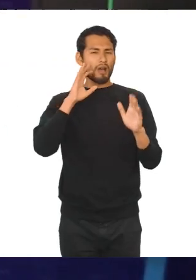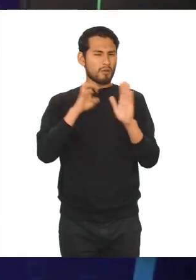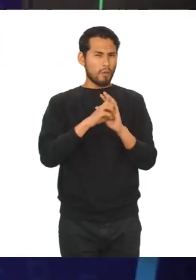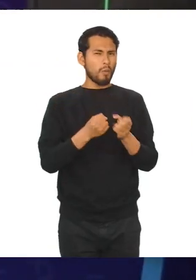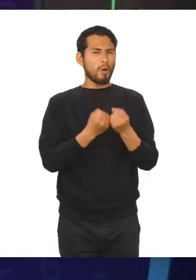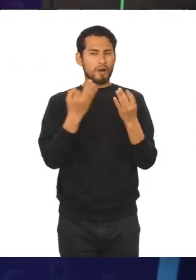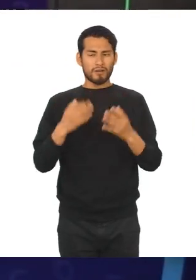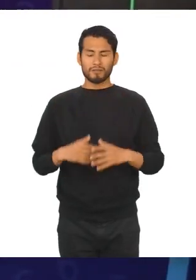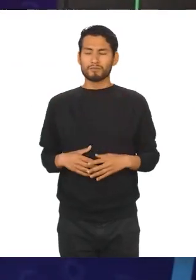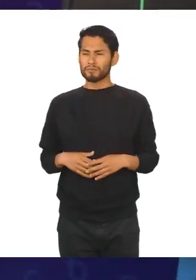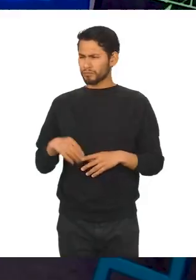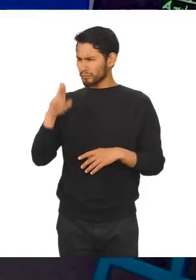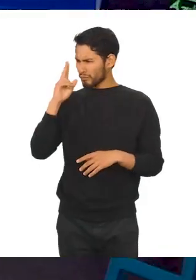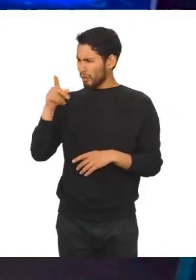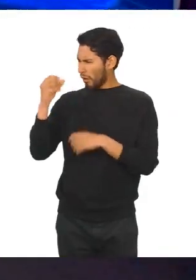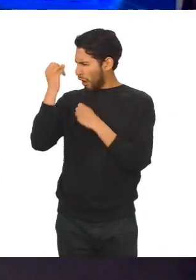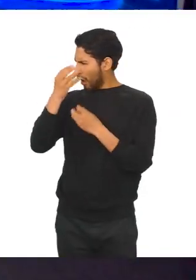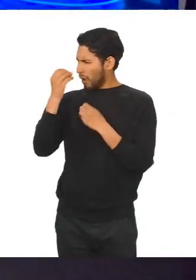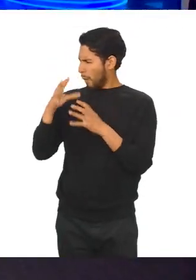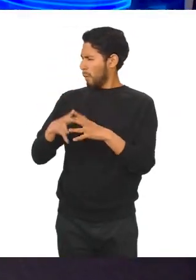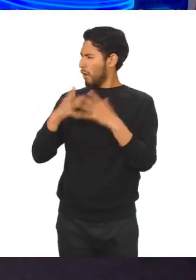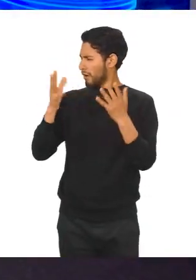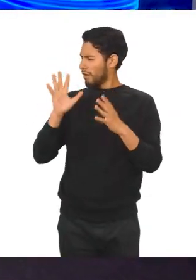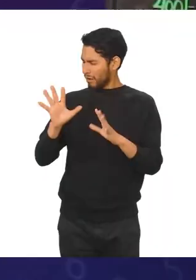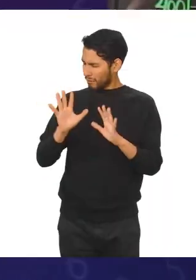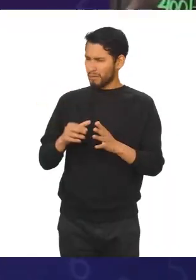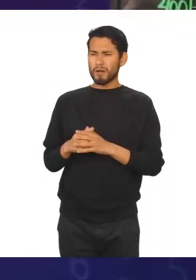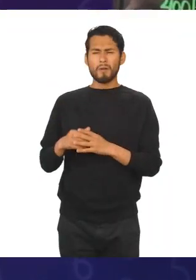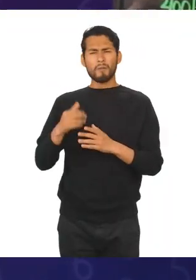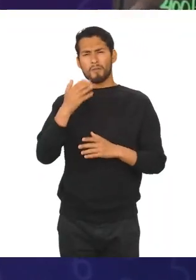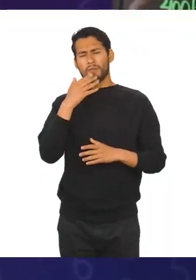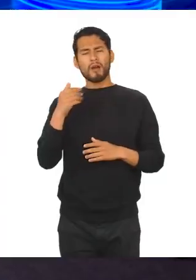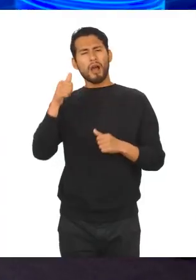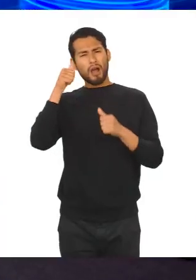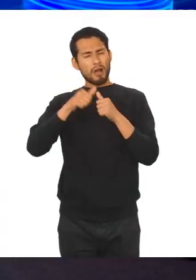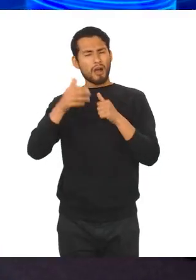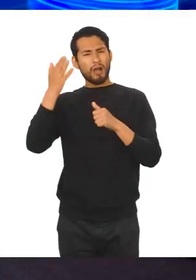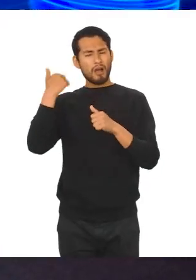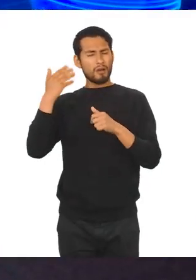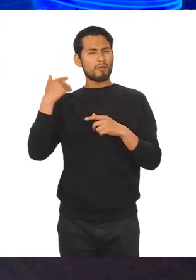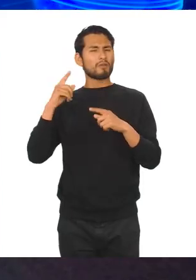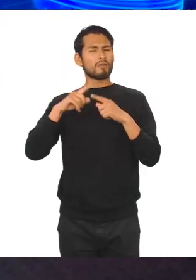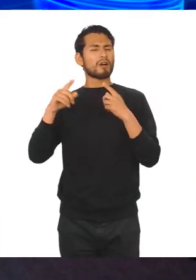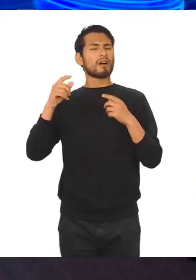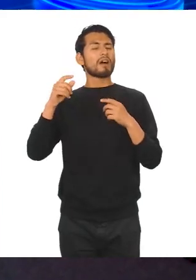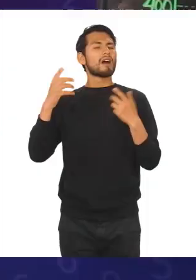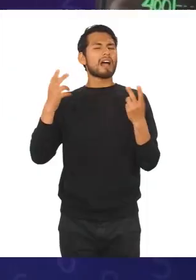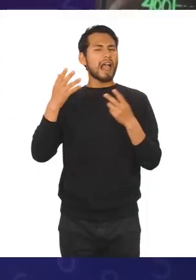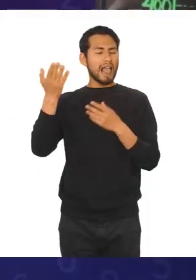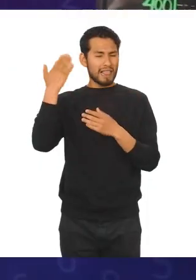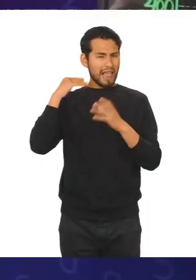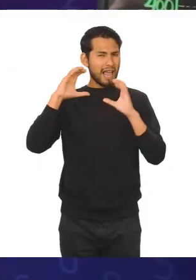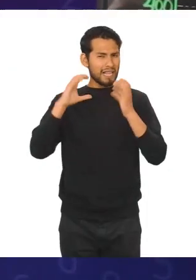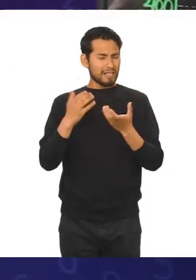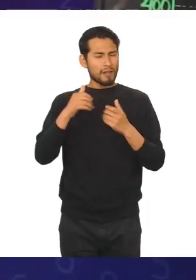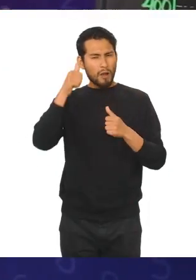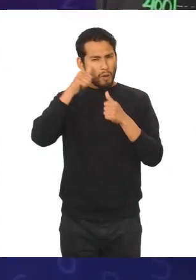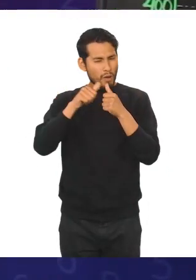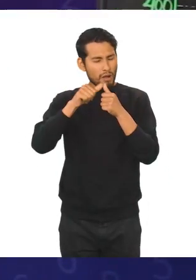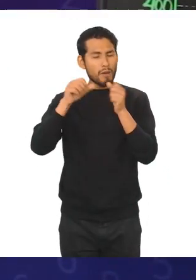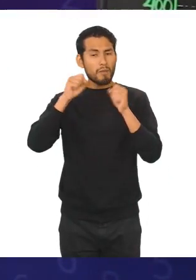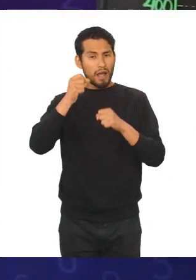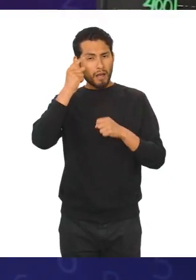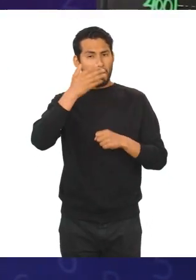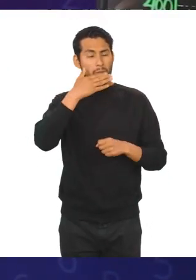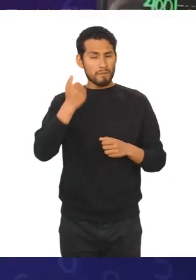¡Profe! Estamos adelantando mucha información de la clase. ¿Qué le parece si repasamos algunos conceptos previos que vimos la clase pasada para